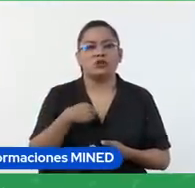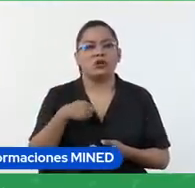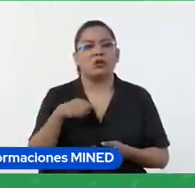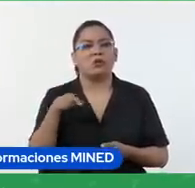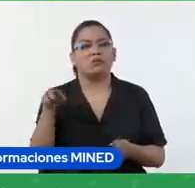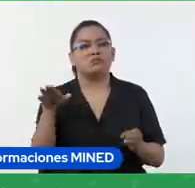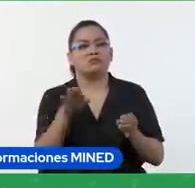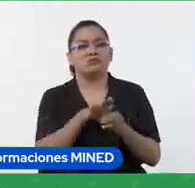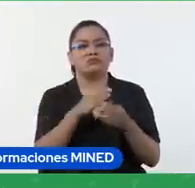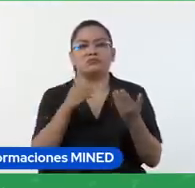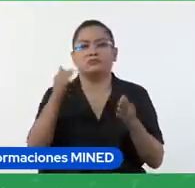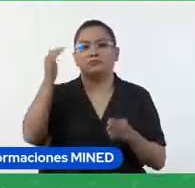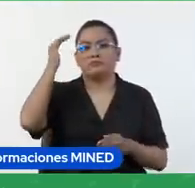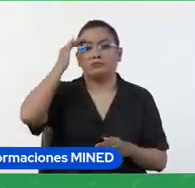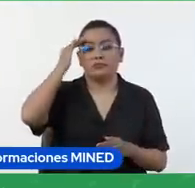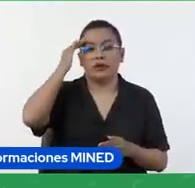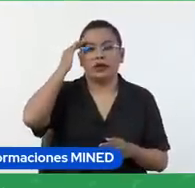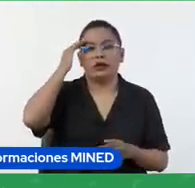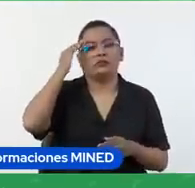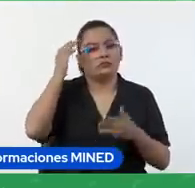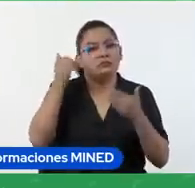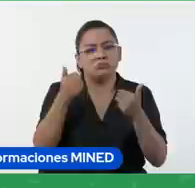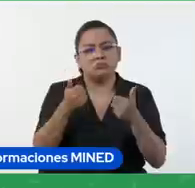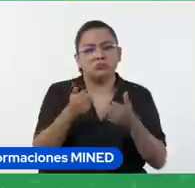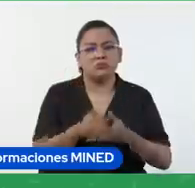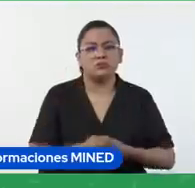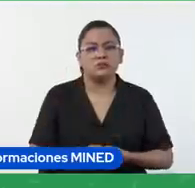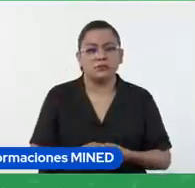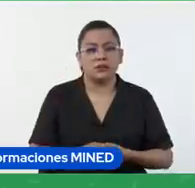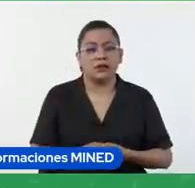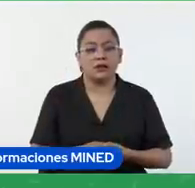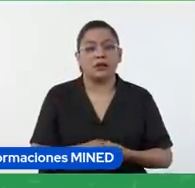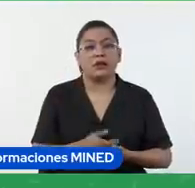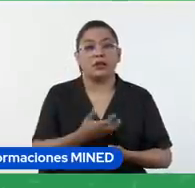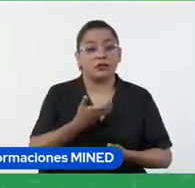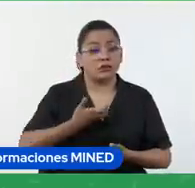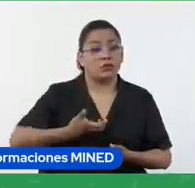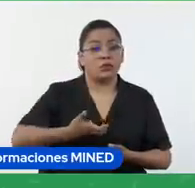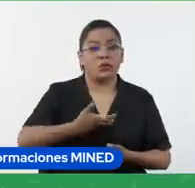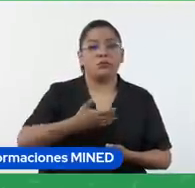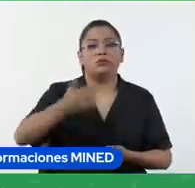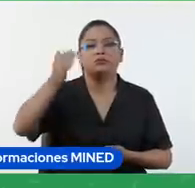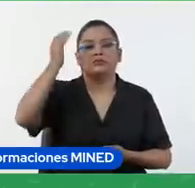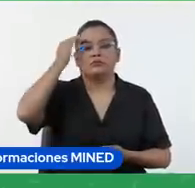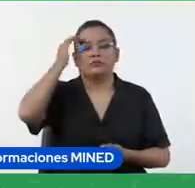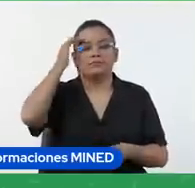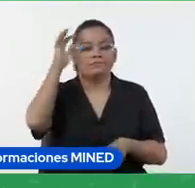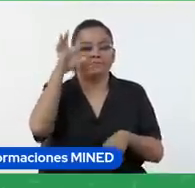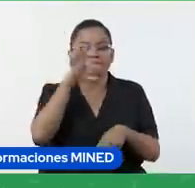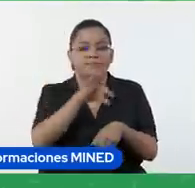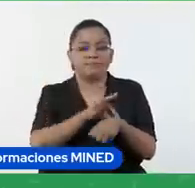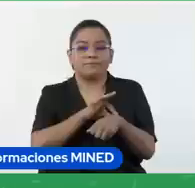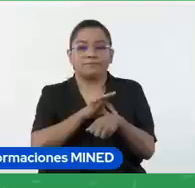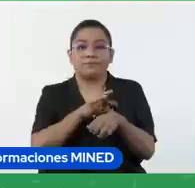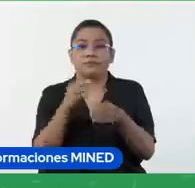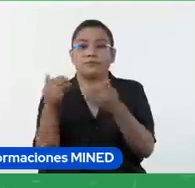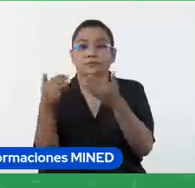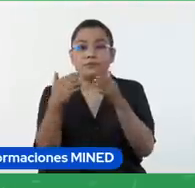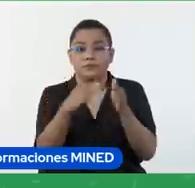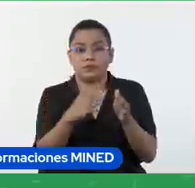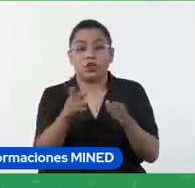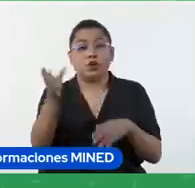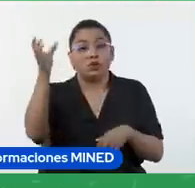también es válido todos tenemos experiencias diferentes por ende conocimientos